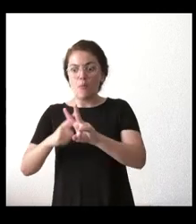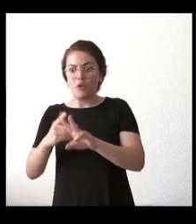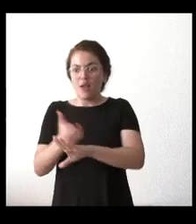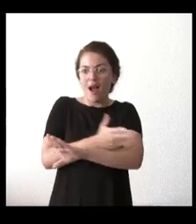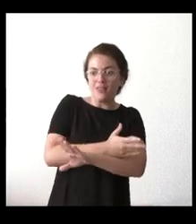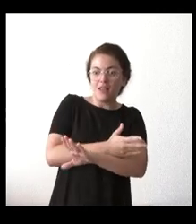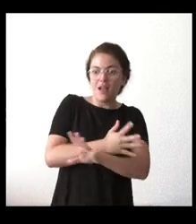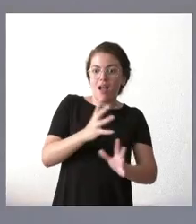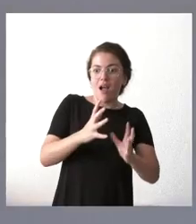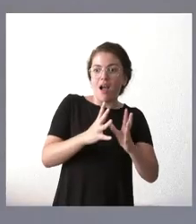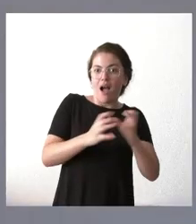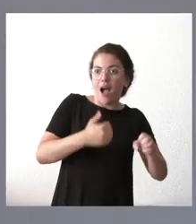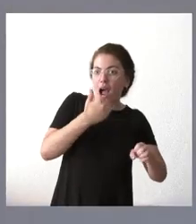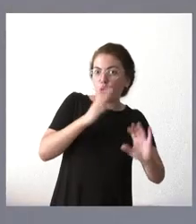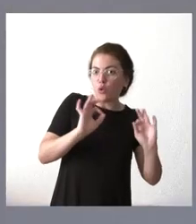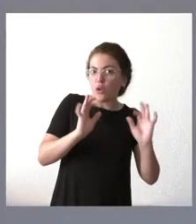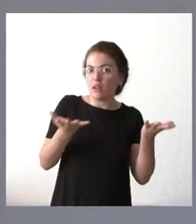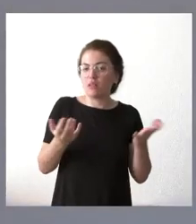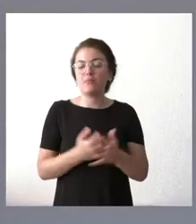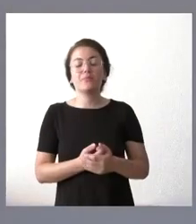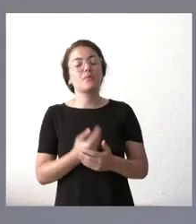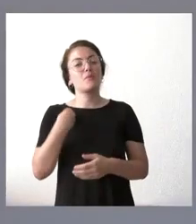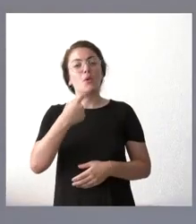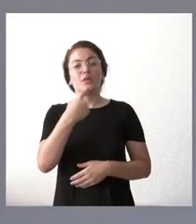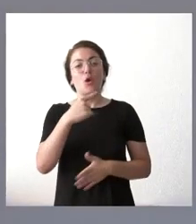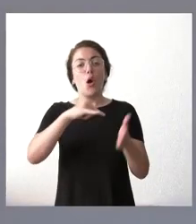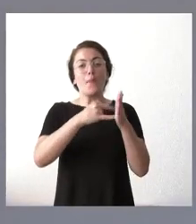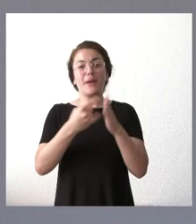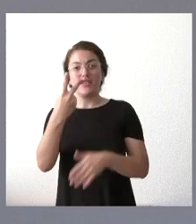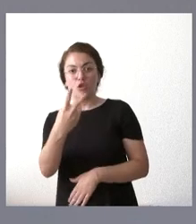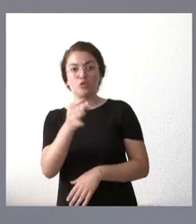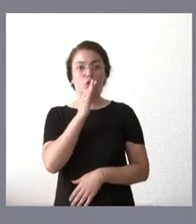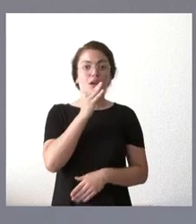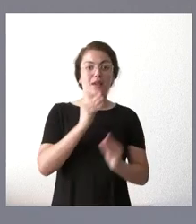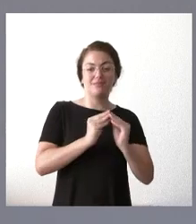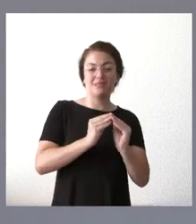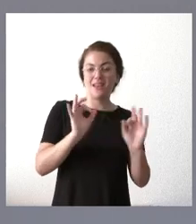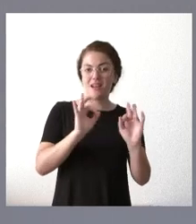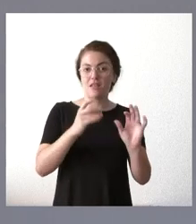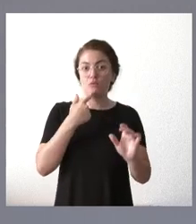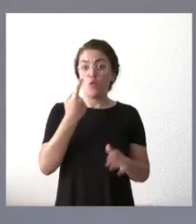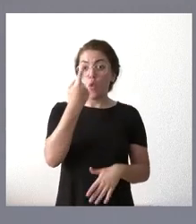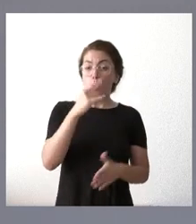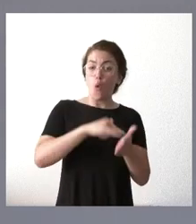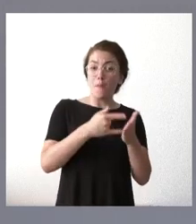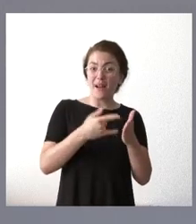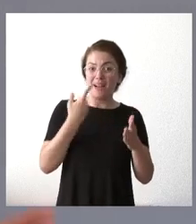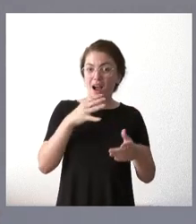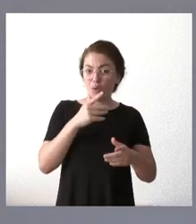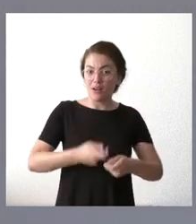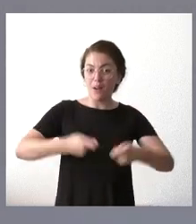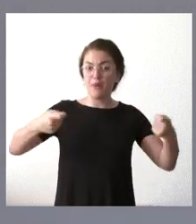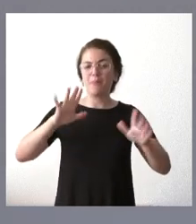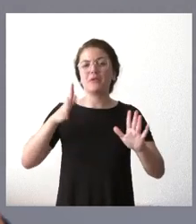de Gobierno. Bueno, como les digo, dos planes son los que se van a hacer, no están hechos. Un plan está hecho y se amplía, pero en todo caso todos ellos son planes